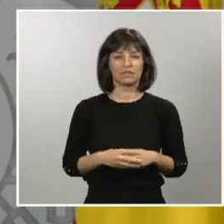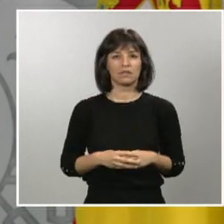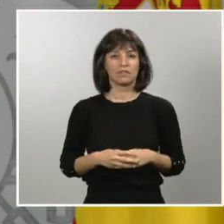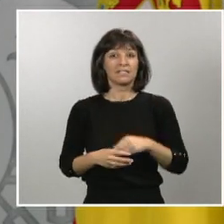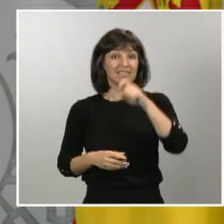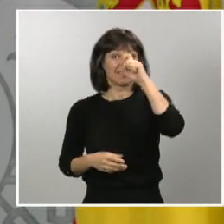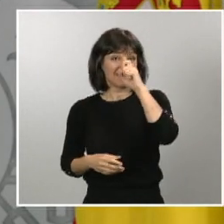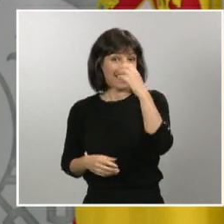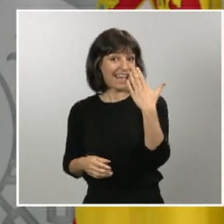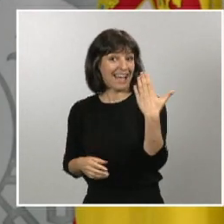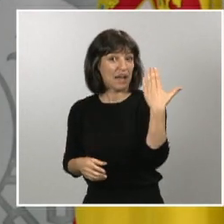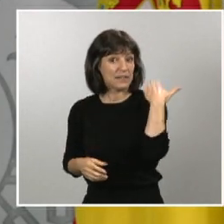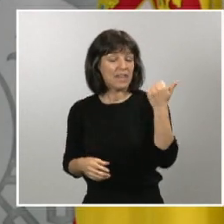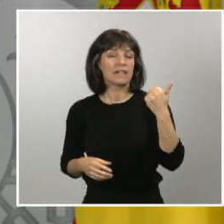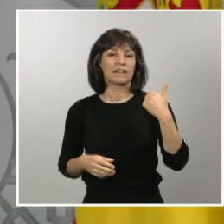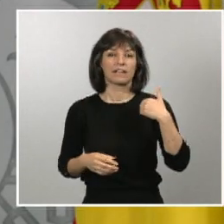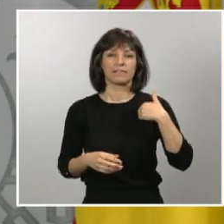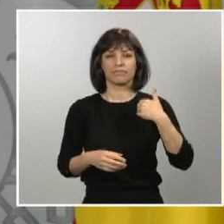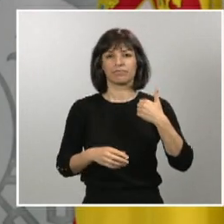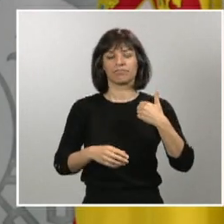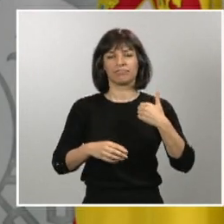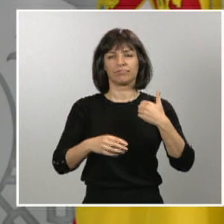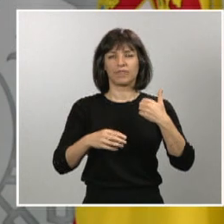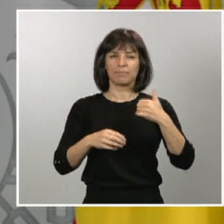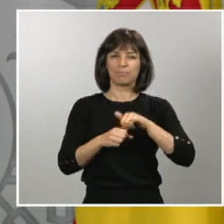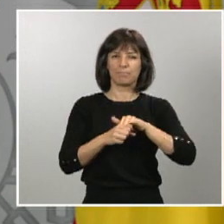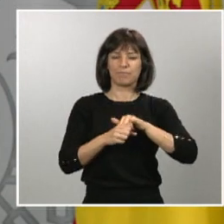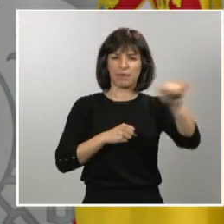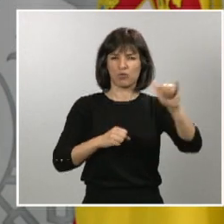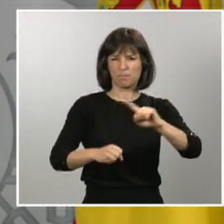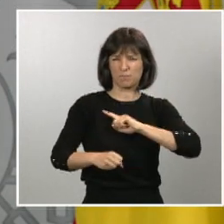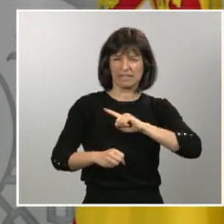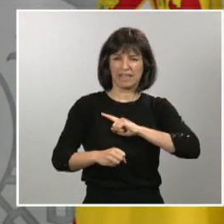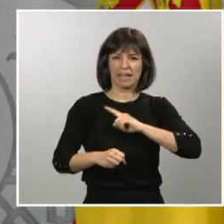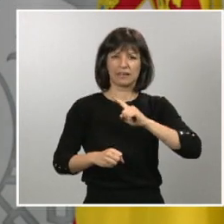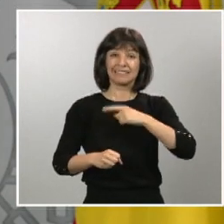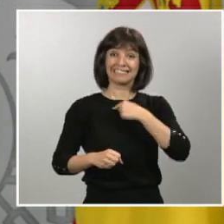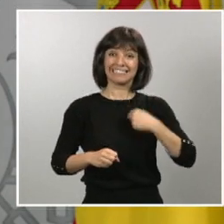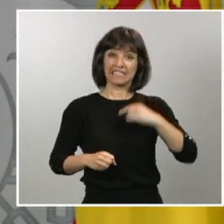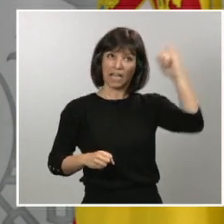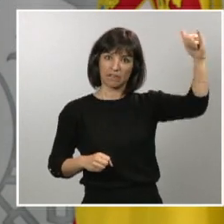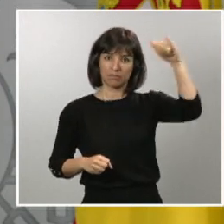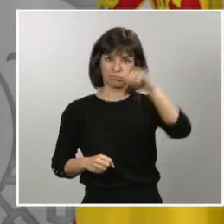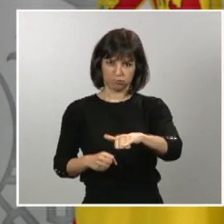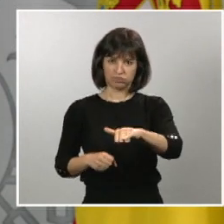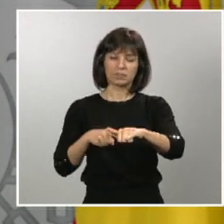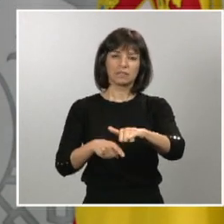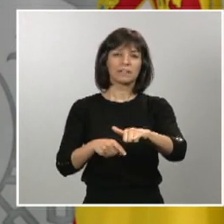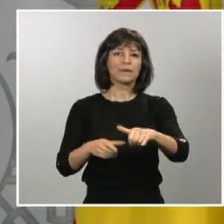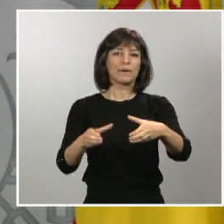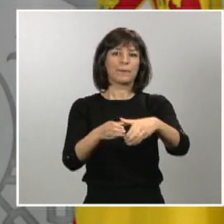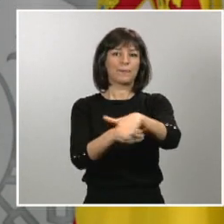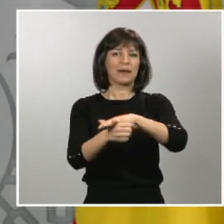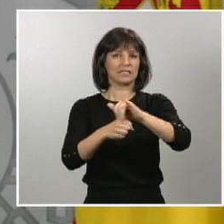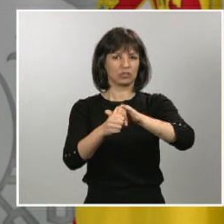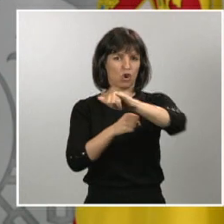aterrizó un avión de las Fuerzas Aéreas del Ejército procedente de China, lo hizo en la base de Torrejón y trajo